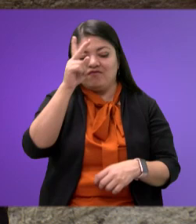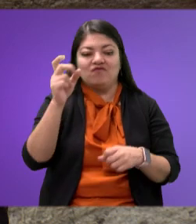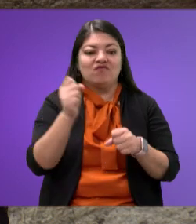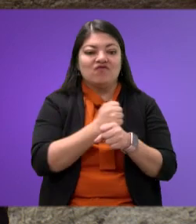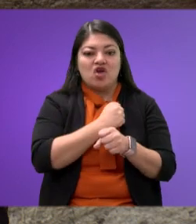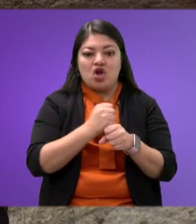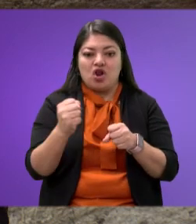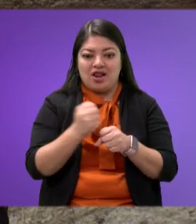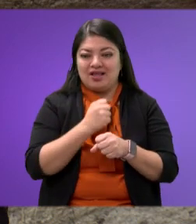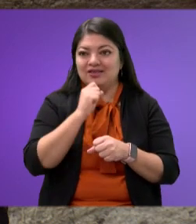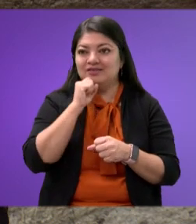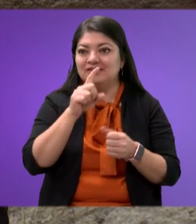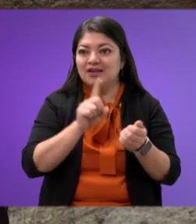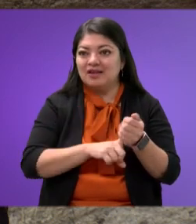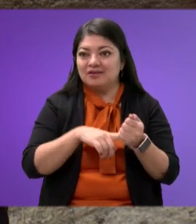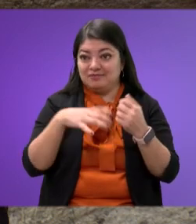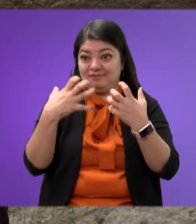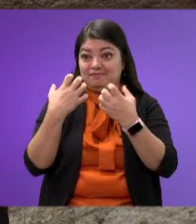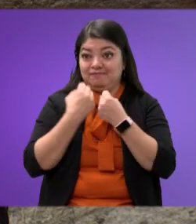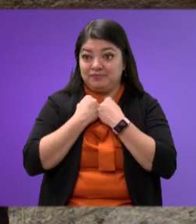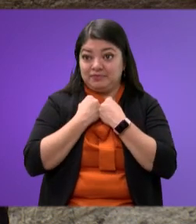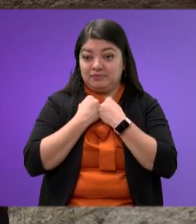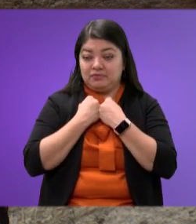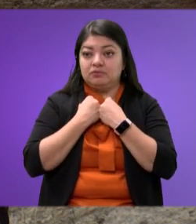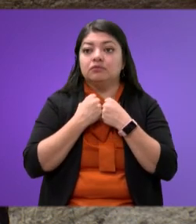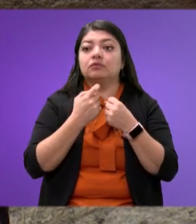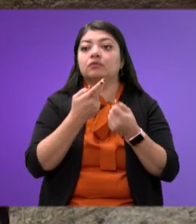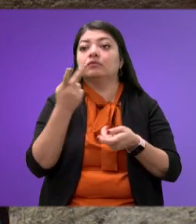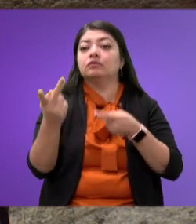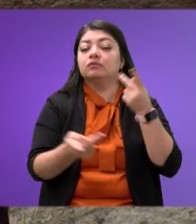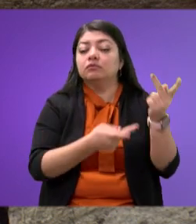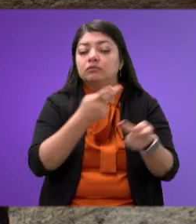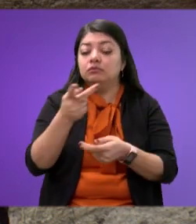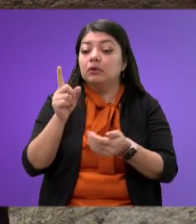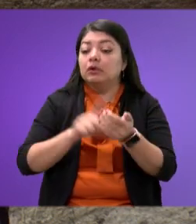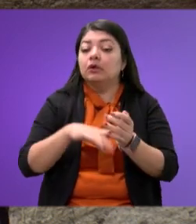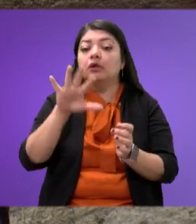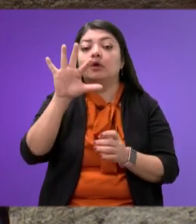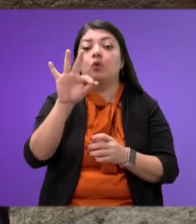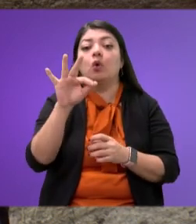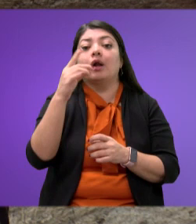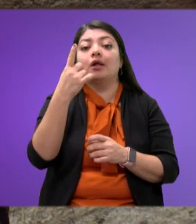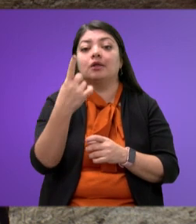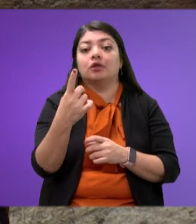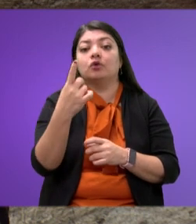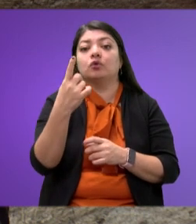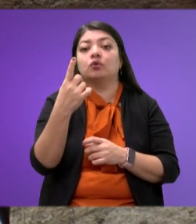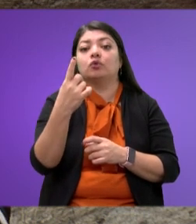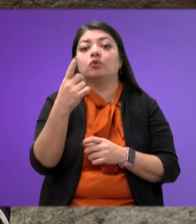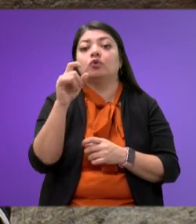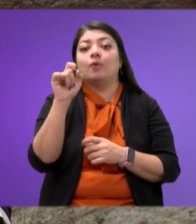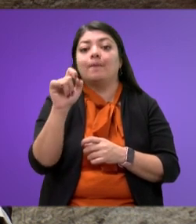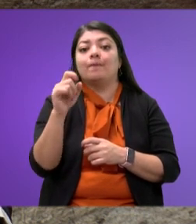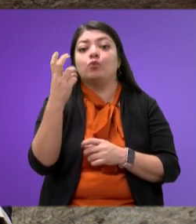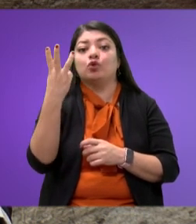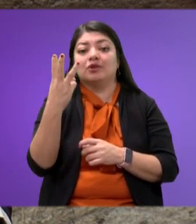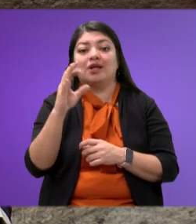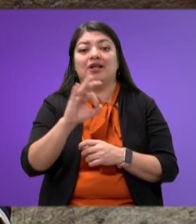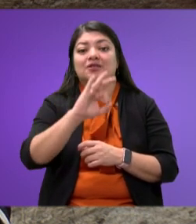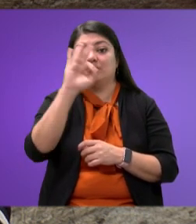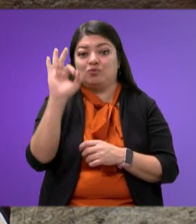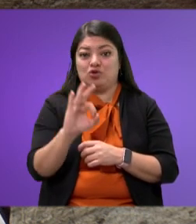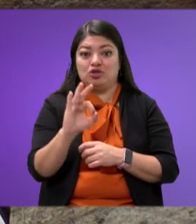después del arresto, la encuesta refiere que el 41.3% de los